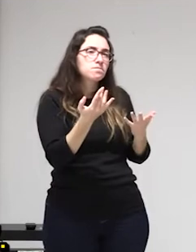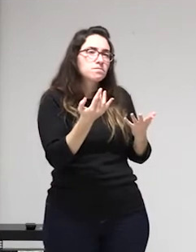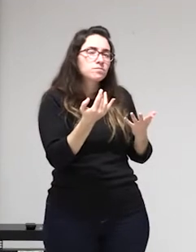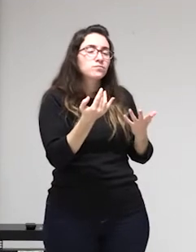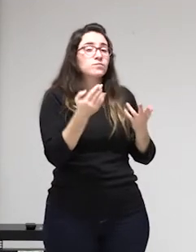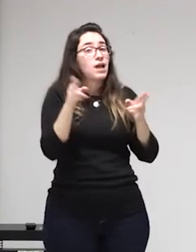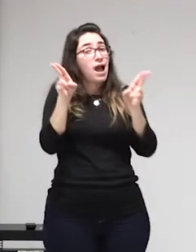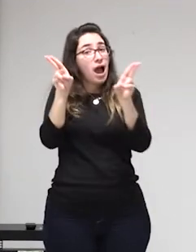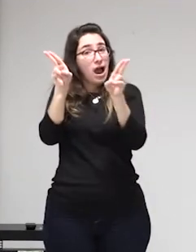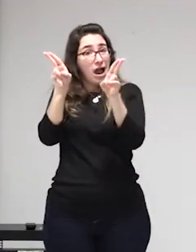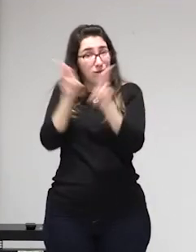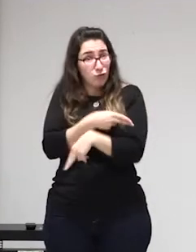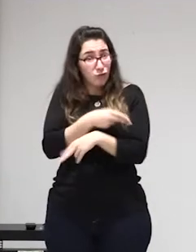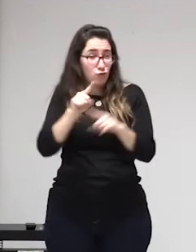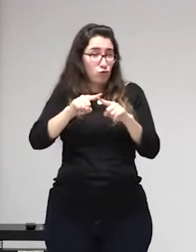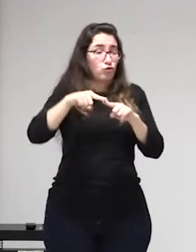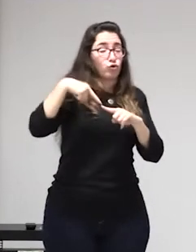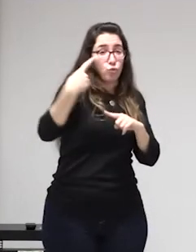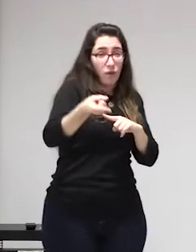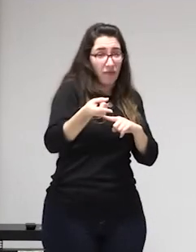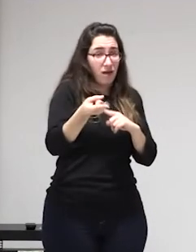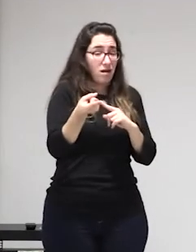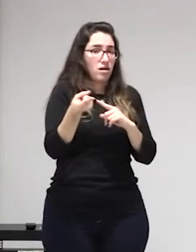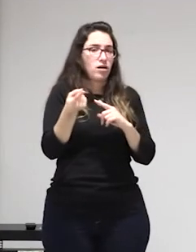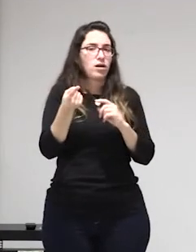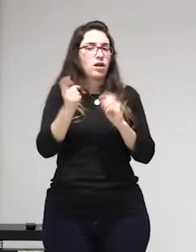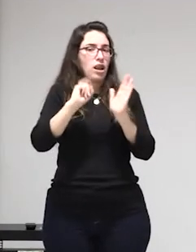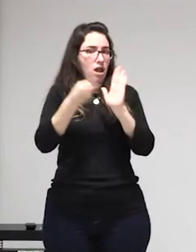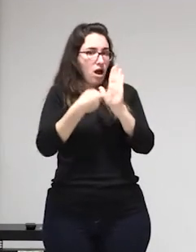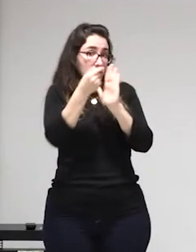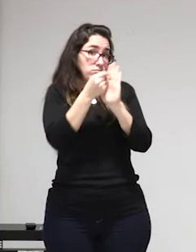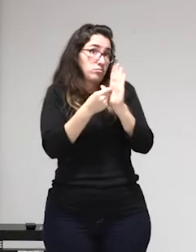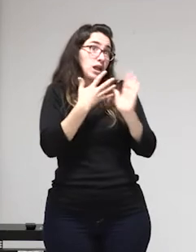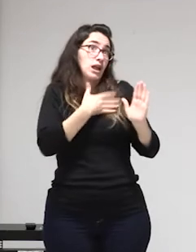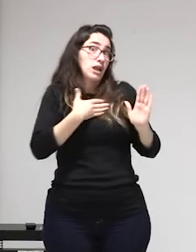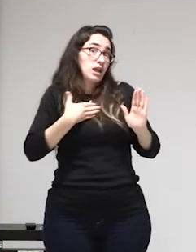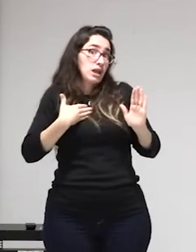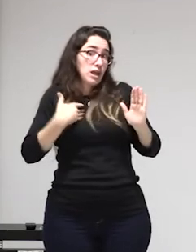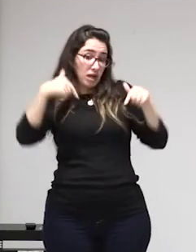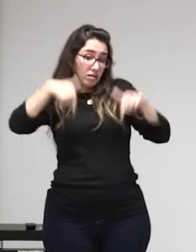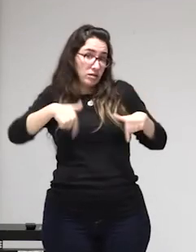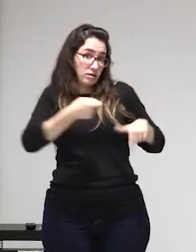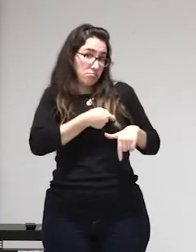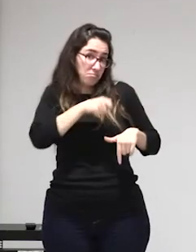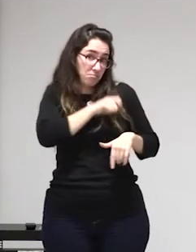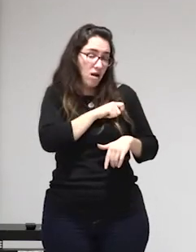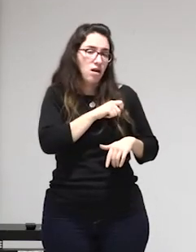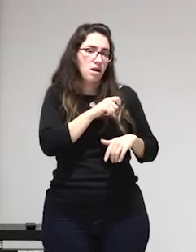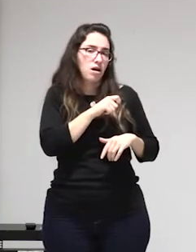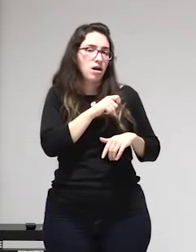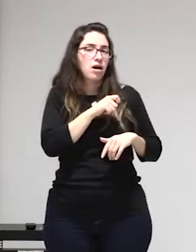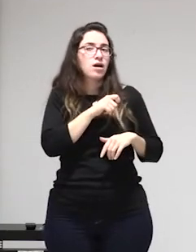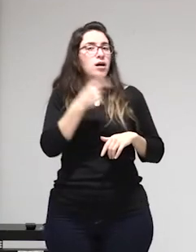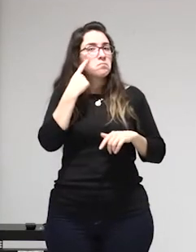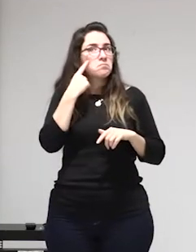los teléfonos nos obligó a mantener relaciones sexuales con él la policía tardó dos o tres horas en llegar nos llevaron a todas al